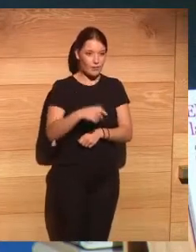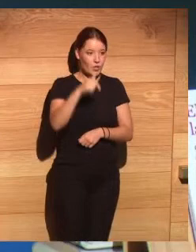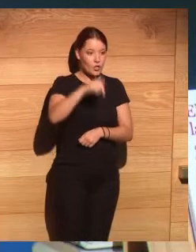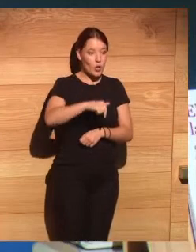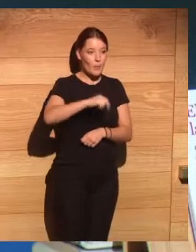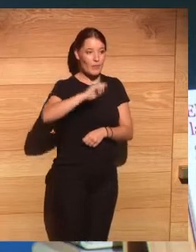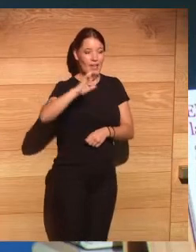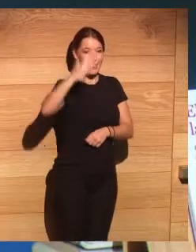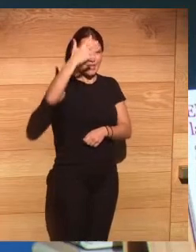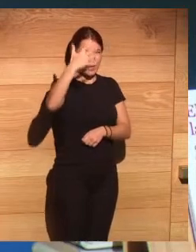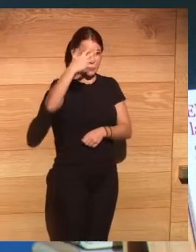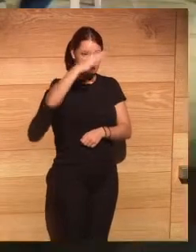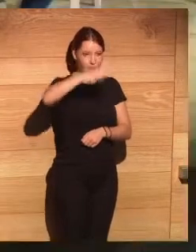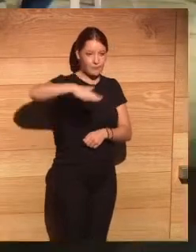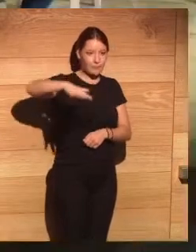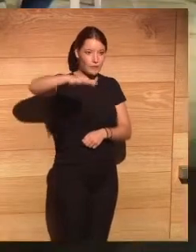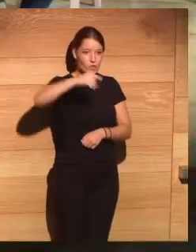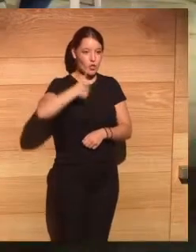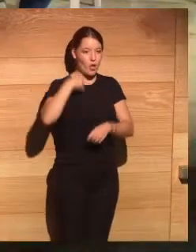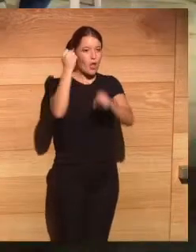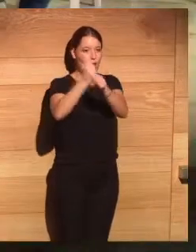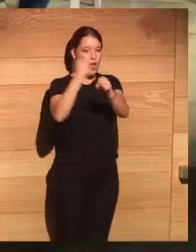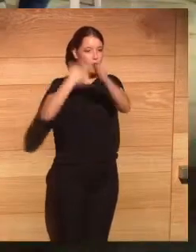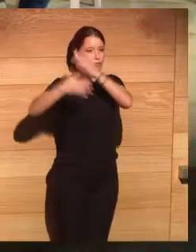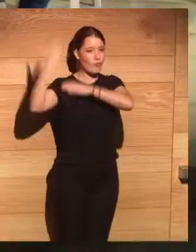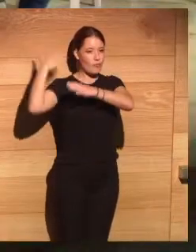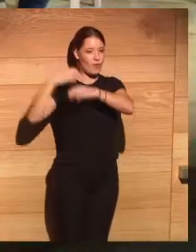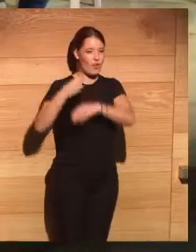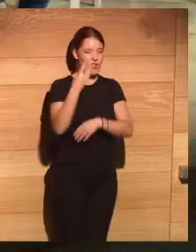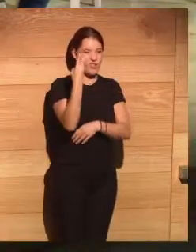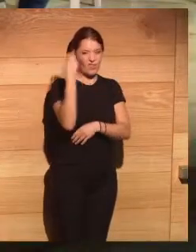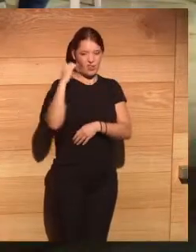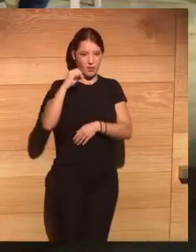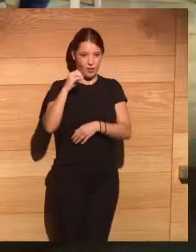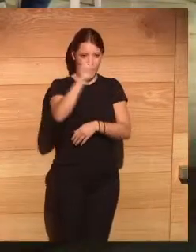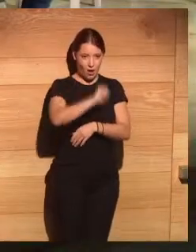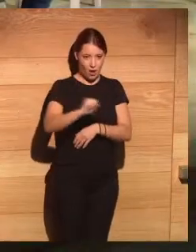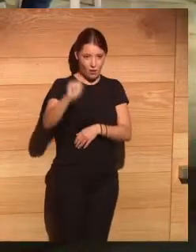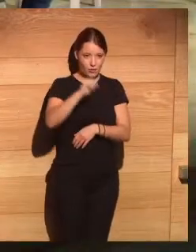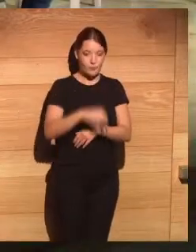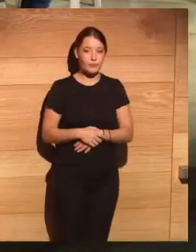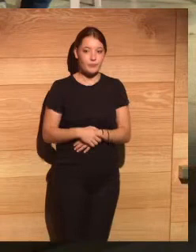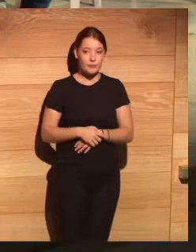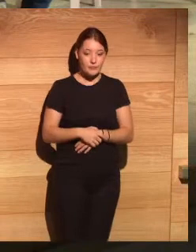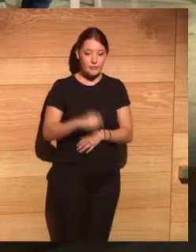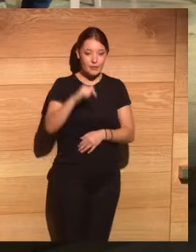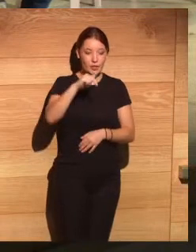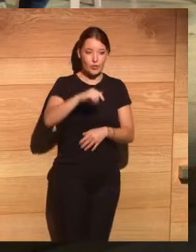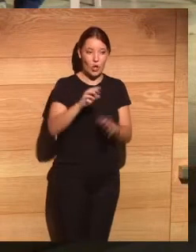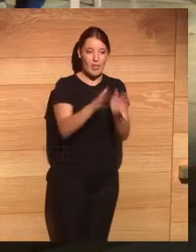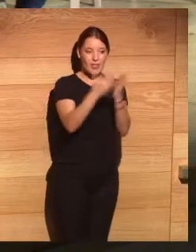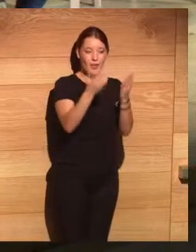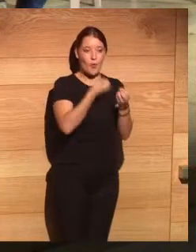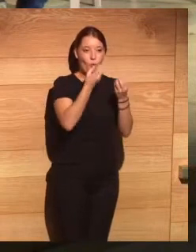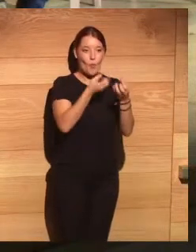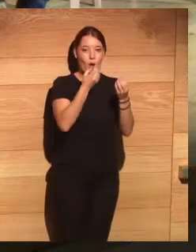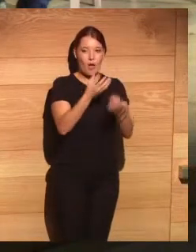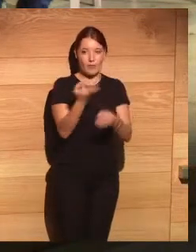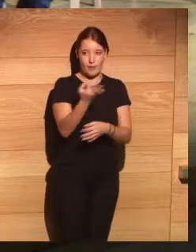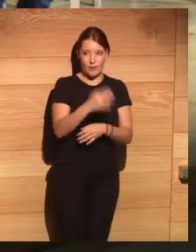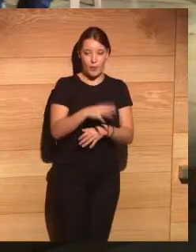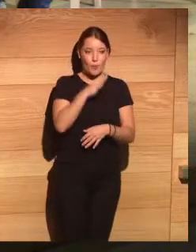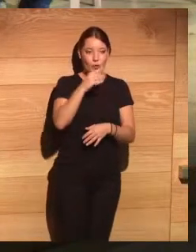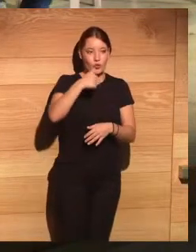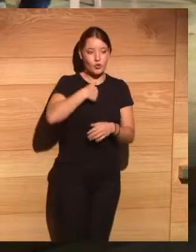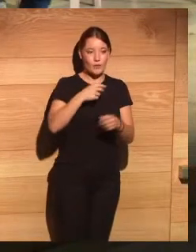planta hace 30 y tantos años ya bueno ¿qué me toca a mí? pues a mí hablar del libro porque soy uno de los autores de uno de los capítulos voy a intentar